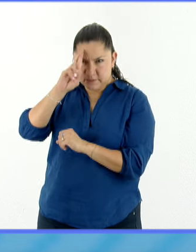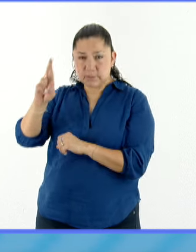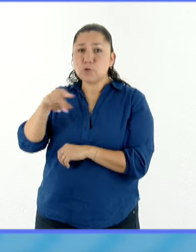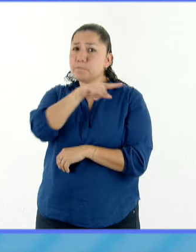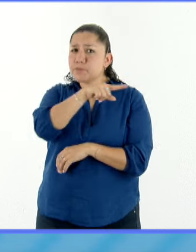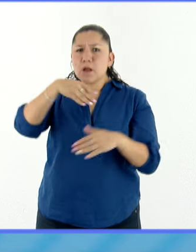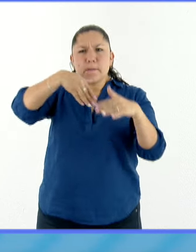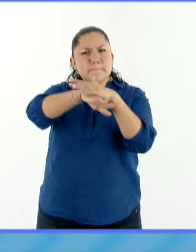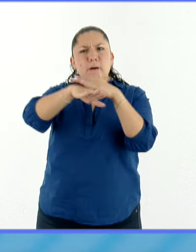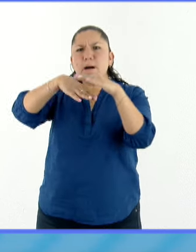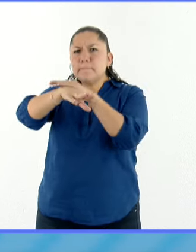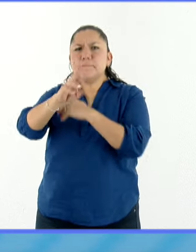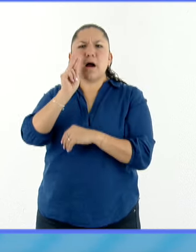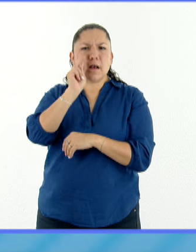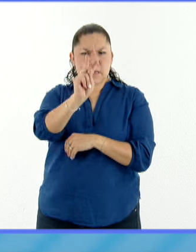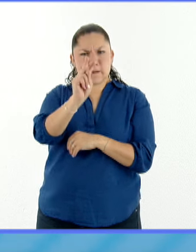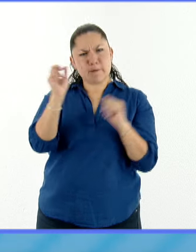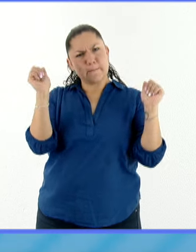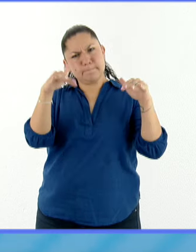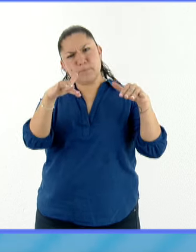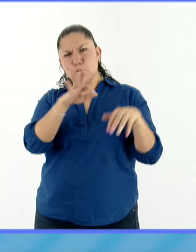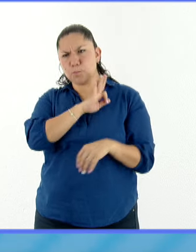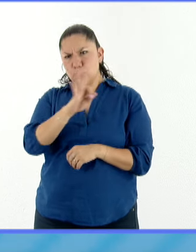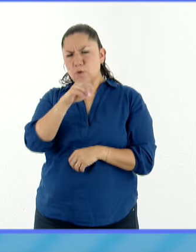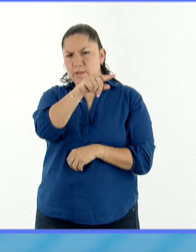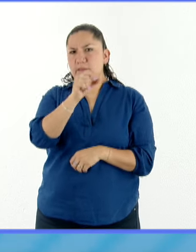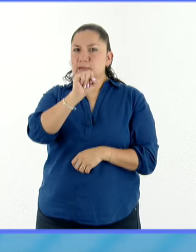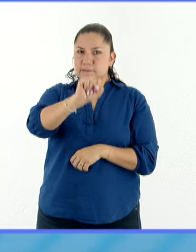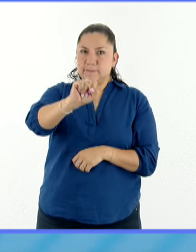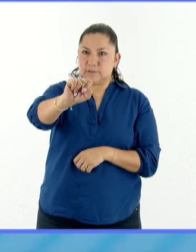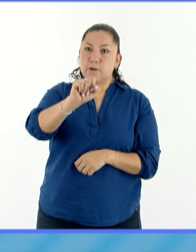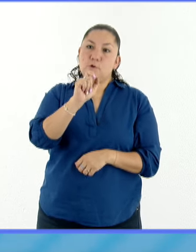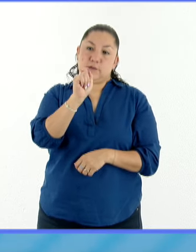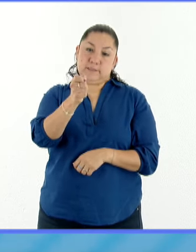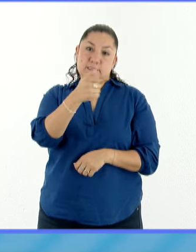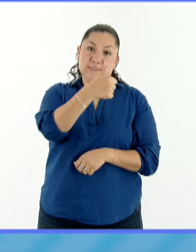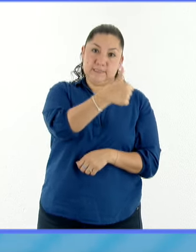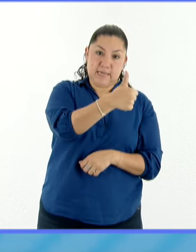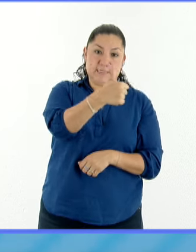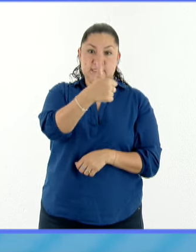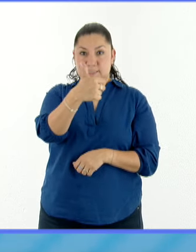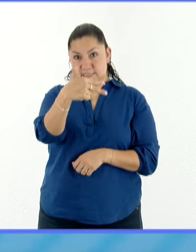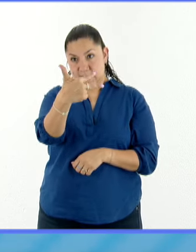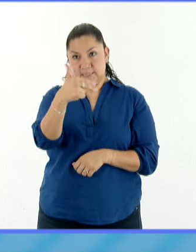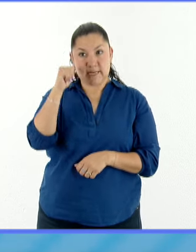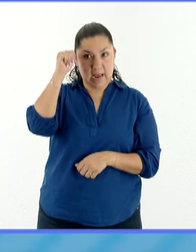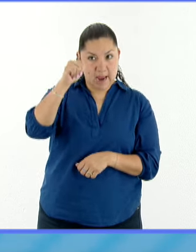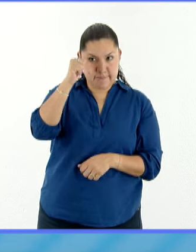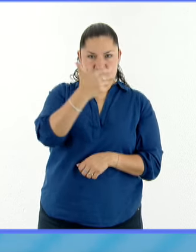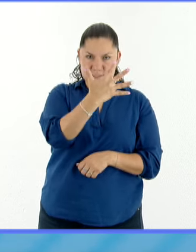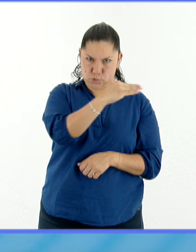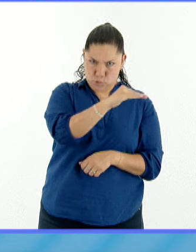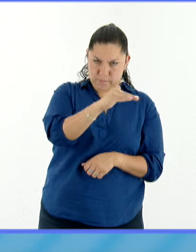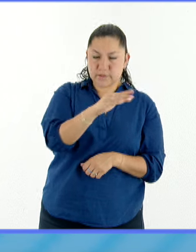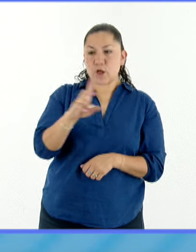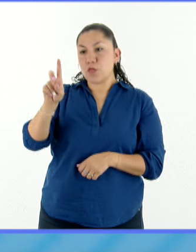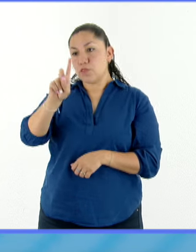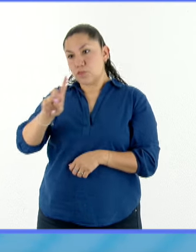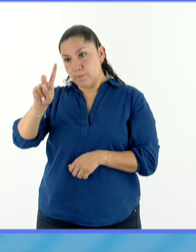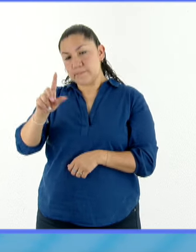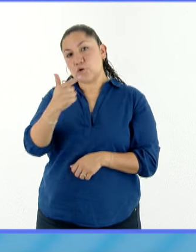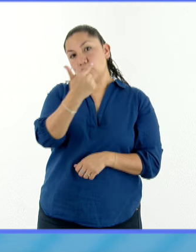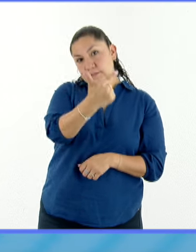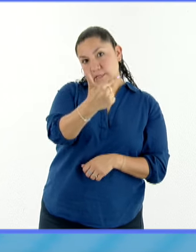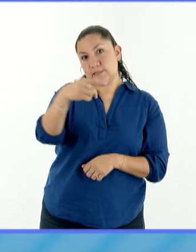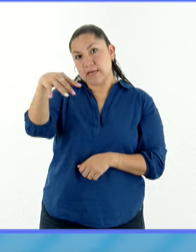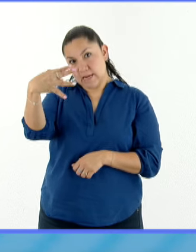llevará a cabo los siguientes dos fines de semana, es decir, los sábados 6 y 13 de abril a las 5.30 de la tarde y los domingos 7